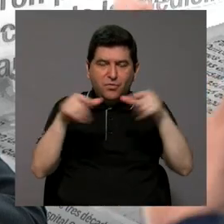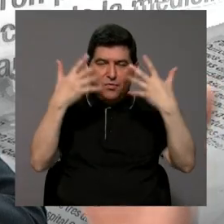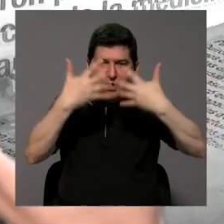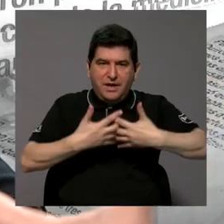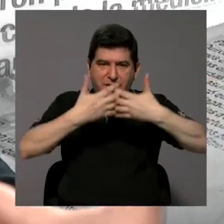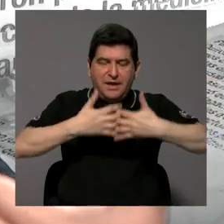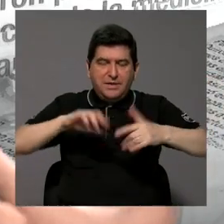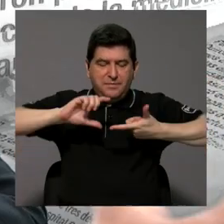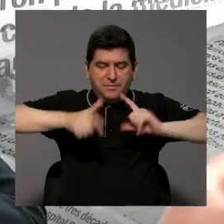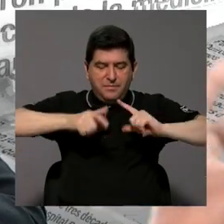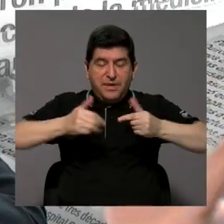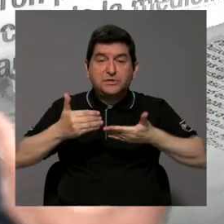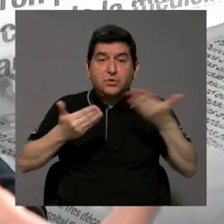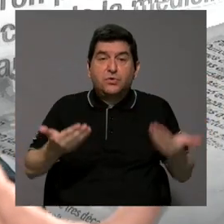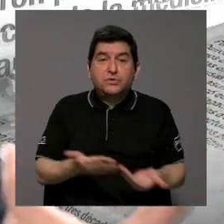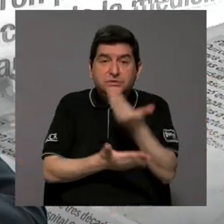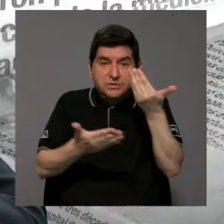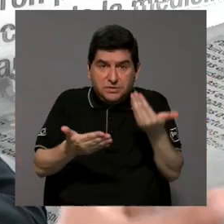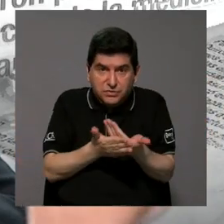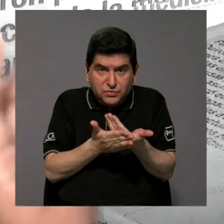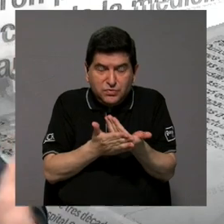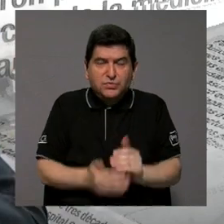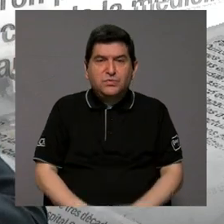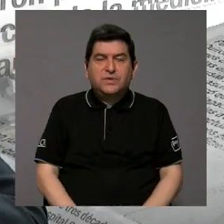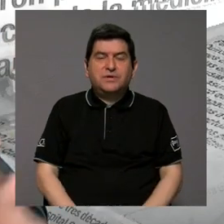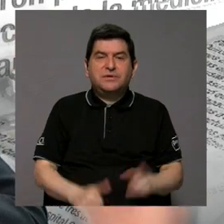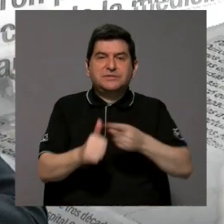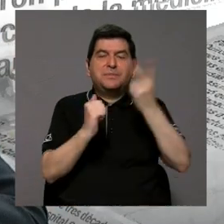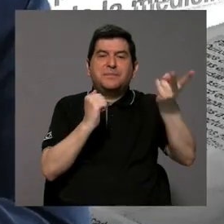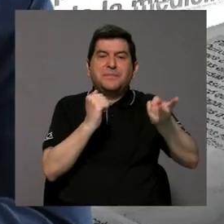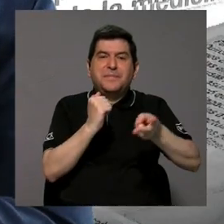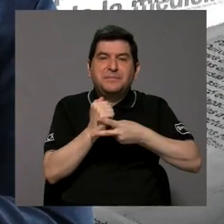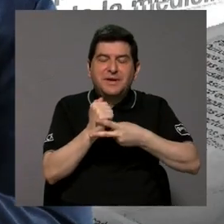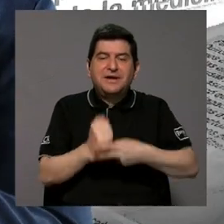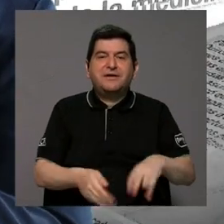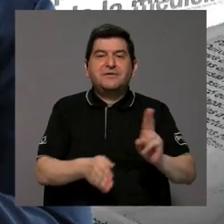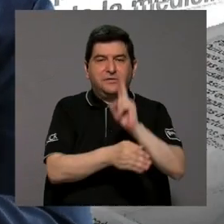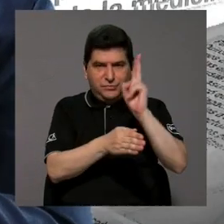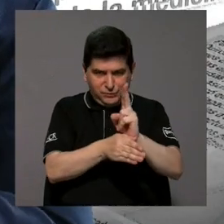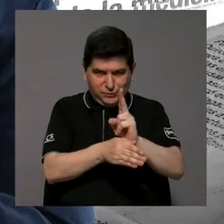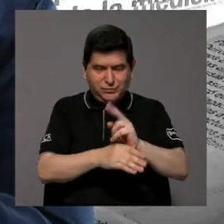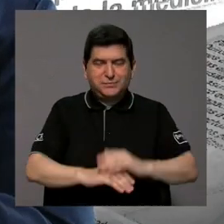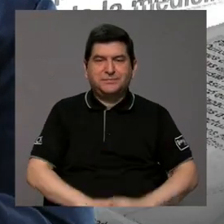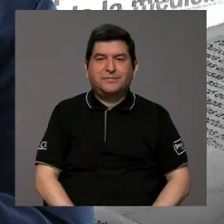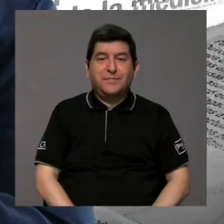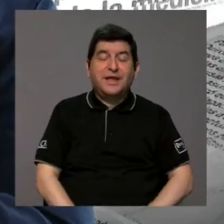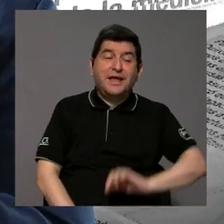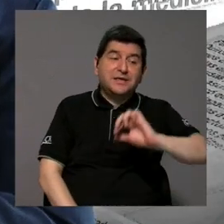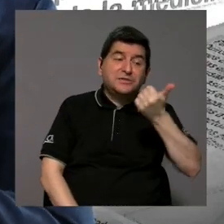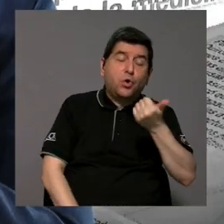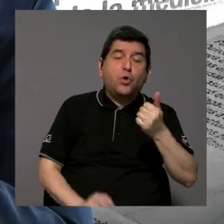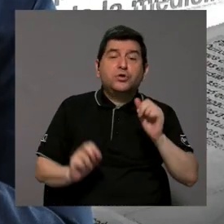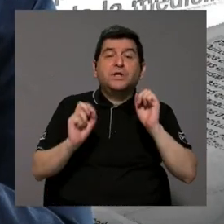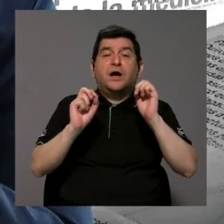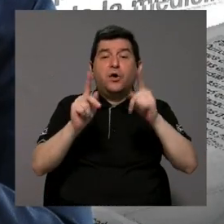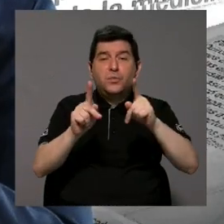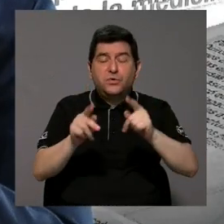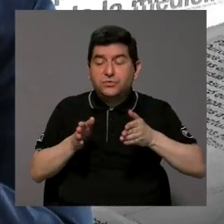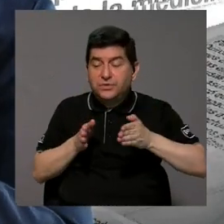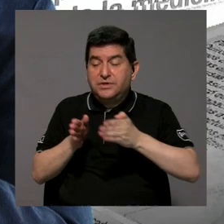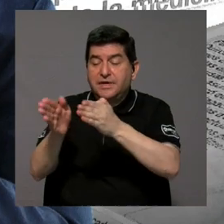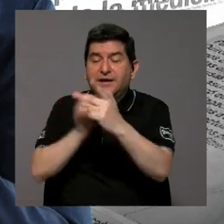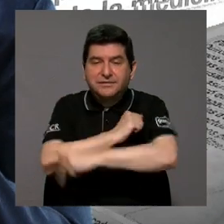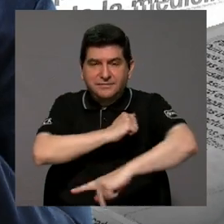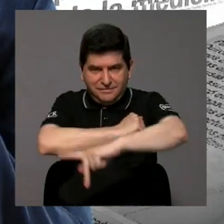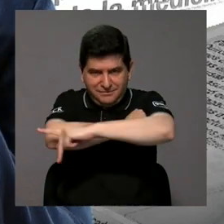los elementos nuevos baterías nuevas y empiezan una primera vida entonces que justamente es el otro camino que podemos tener como